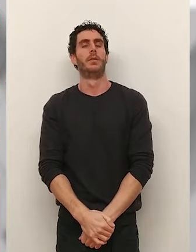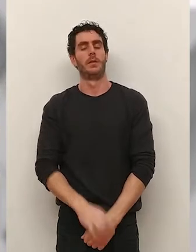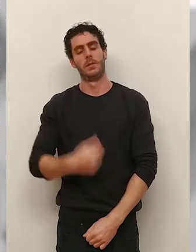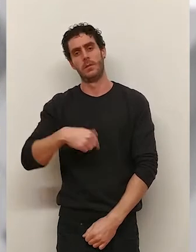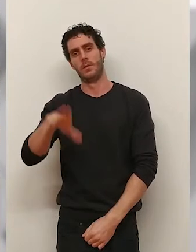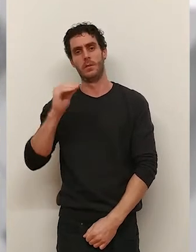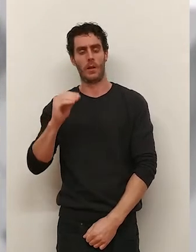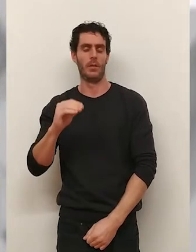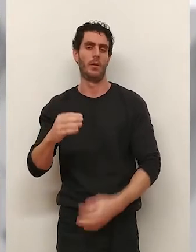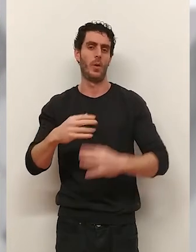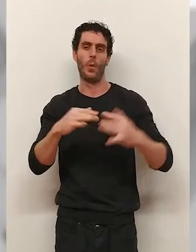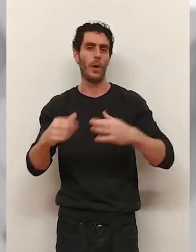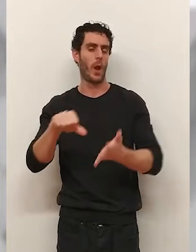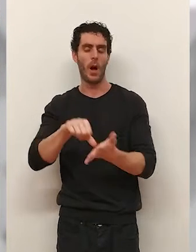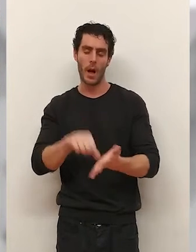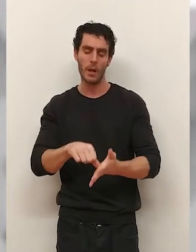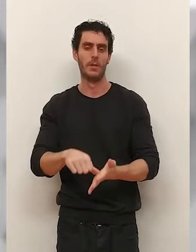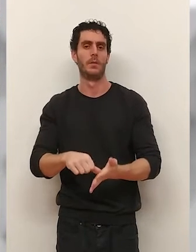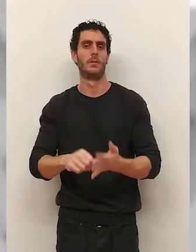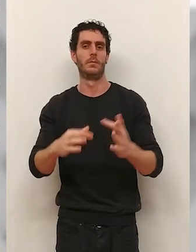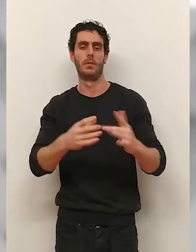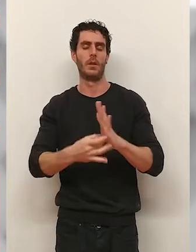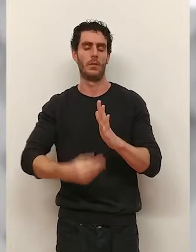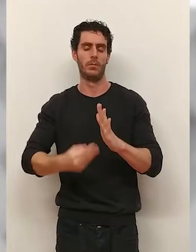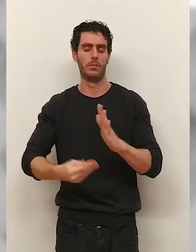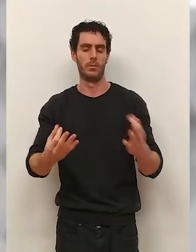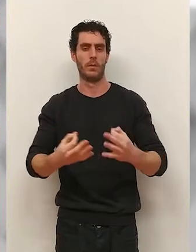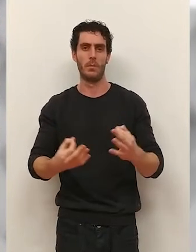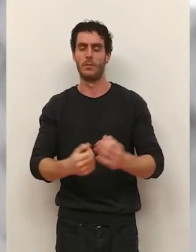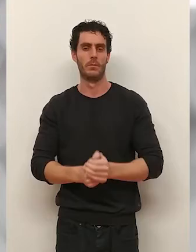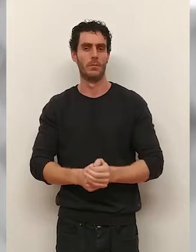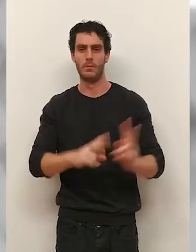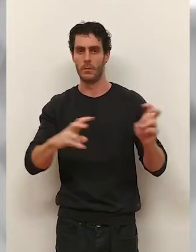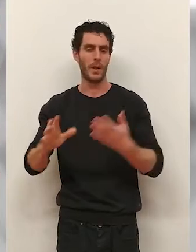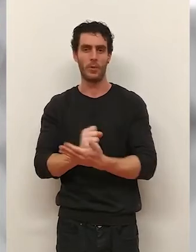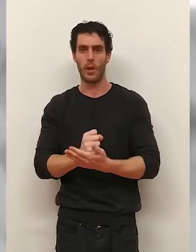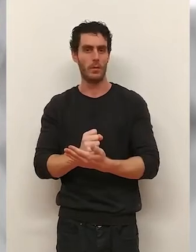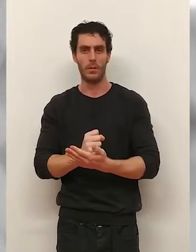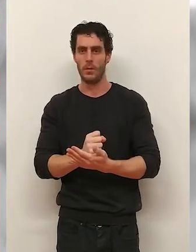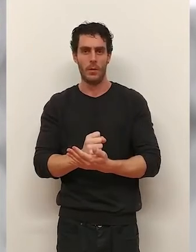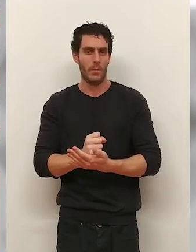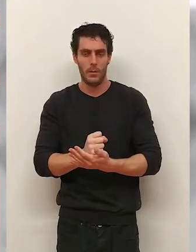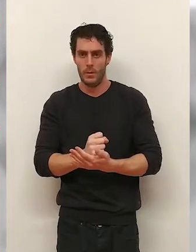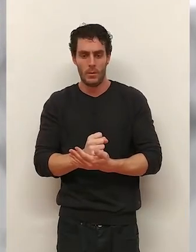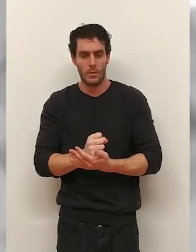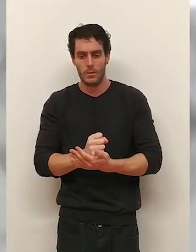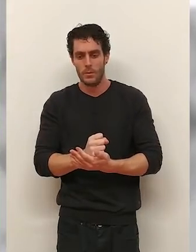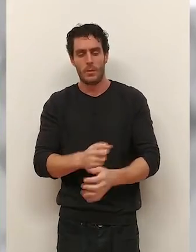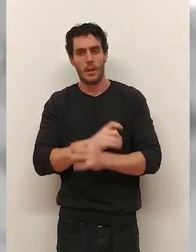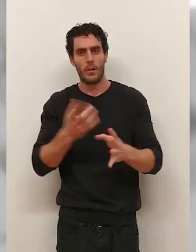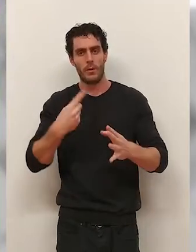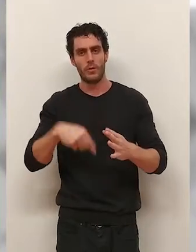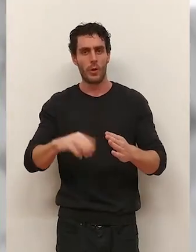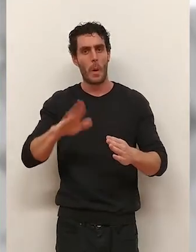Y entiendo que jugando como local, bueno, pues tenemos que hacer un buen partido en todos los sentidos, dominando los cuatro momentos del juego y eso pasa por